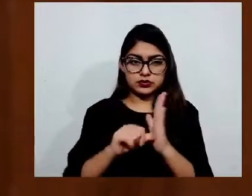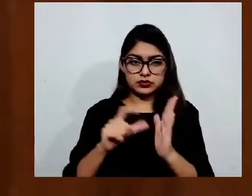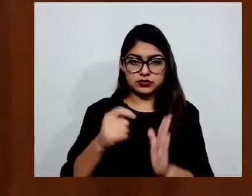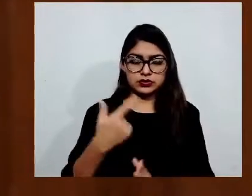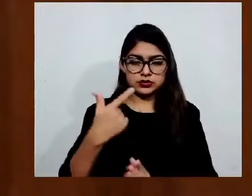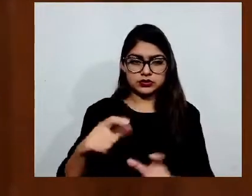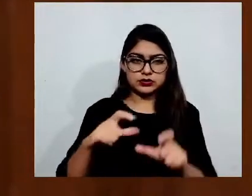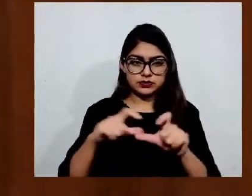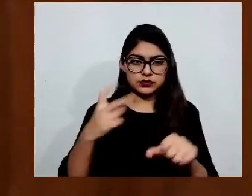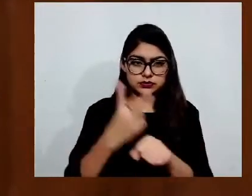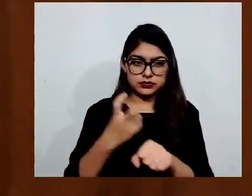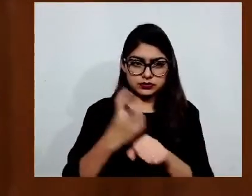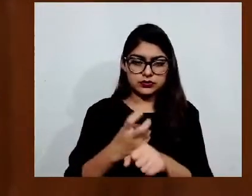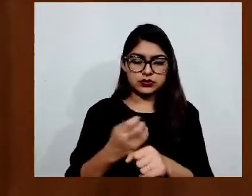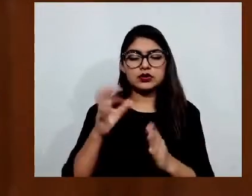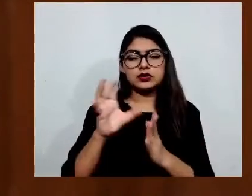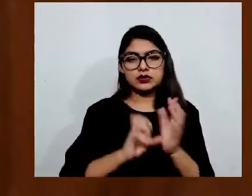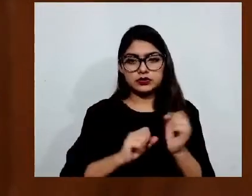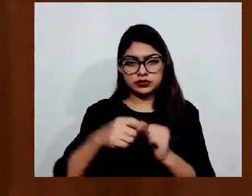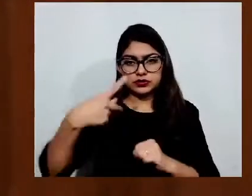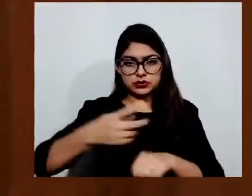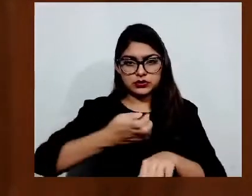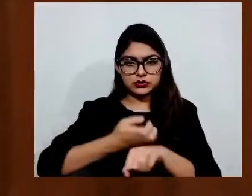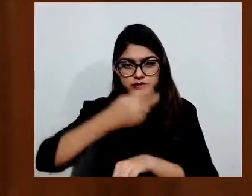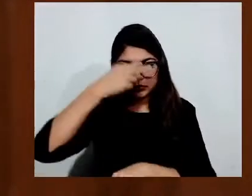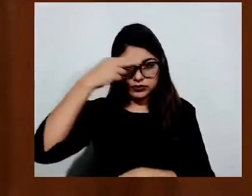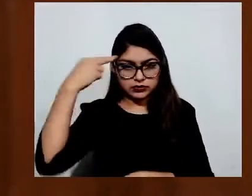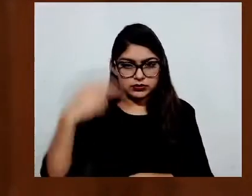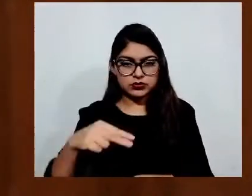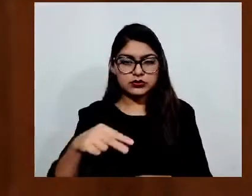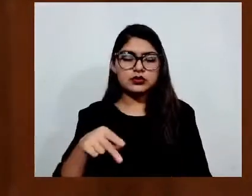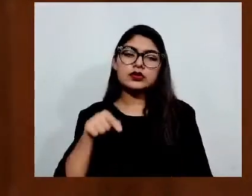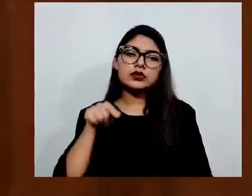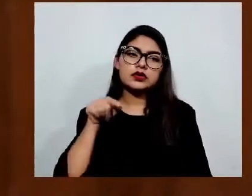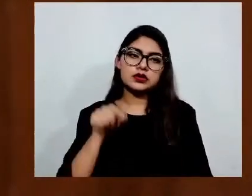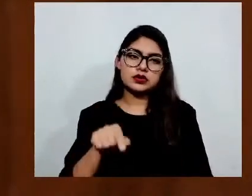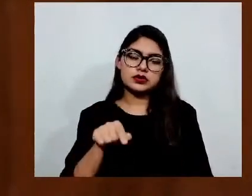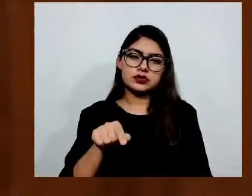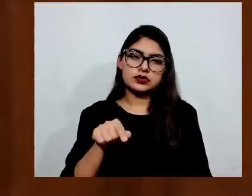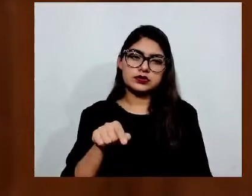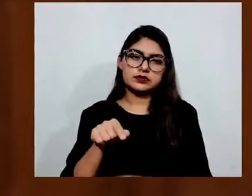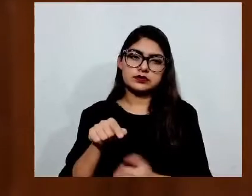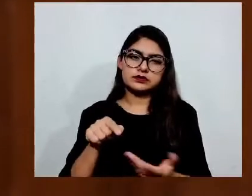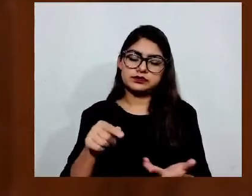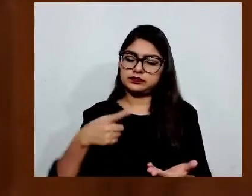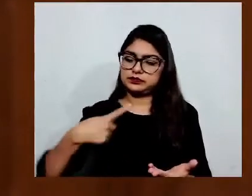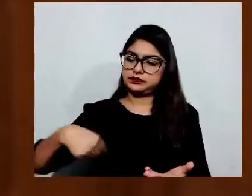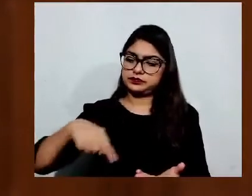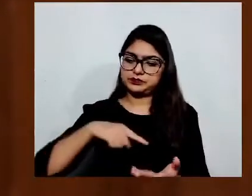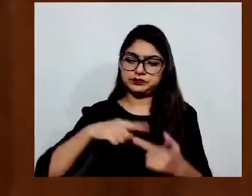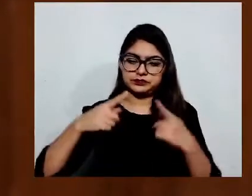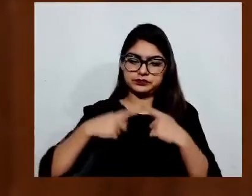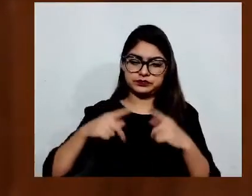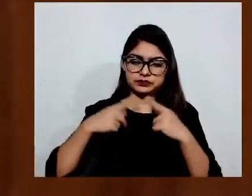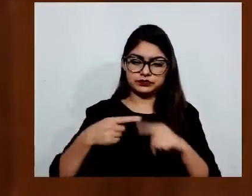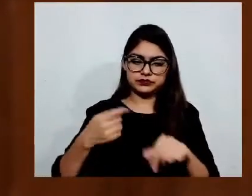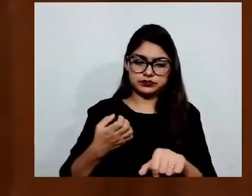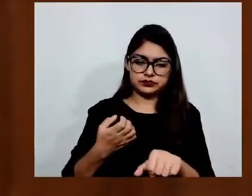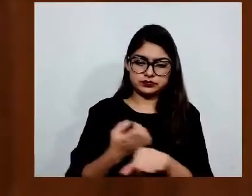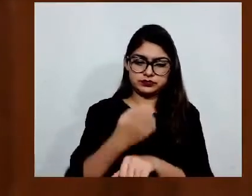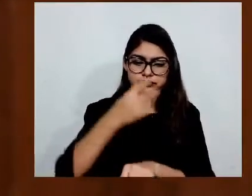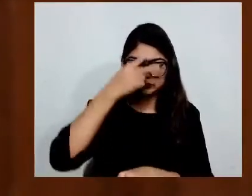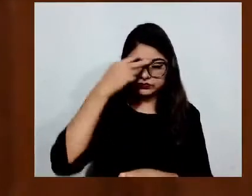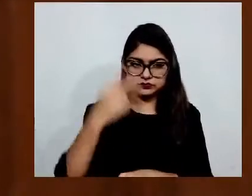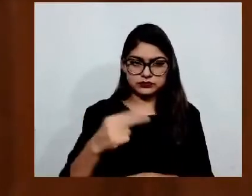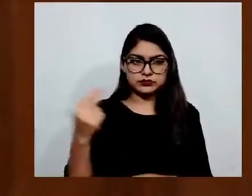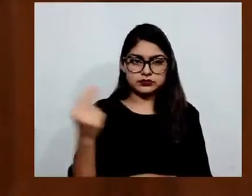Estado Libre y Soberano de México, es deber de los vecinos del Estado de México contribuir para los gastos públicos del